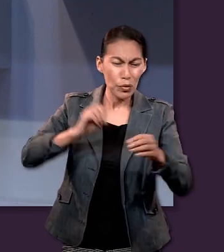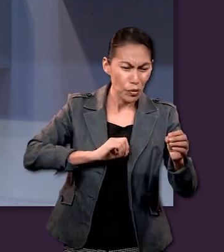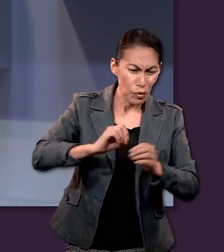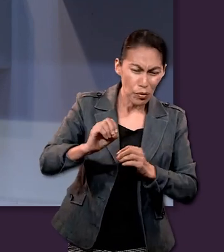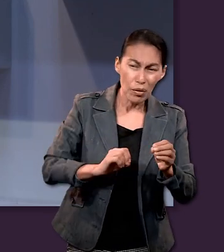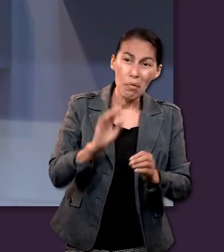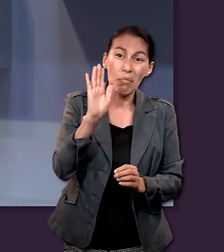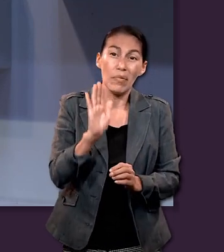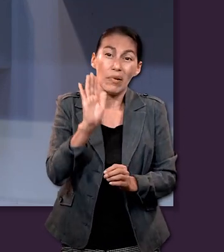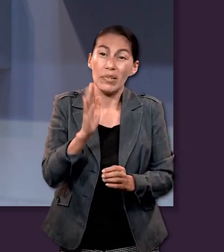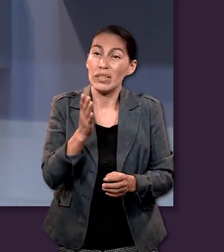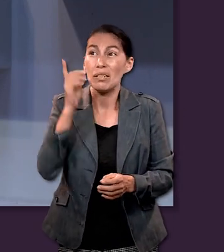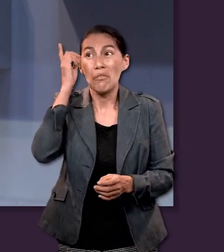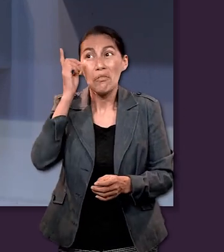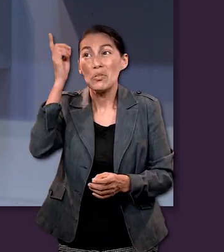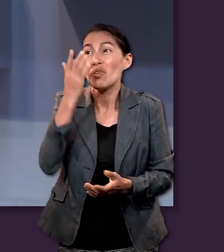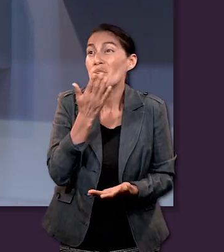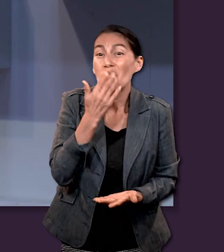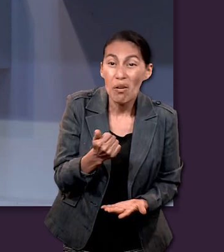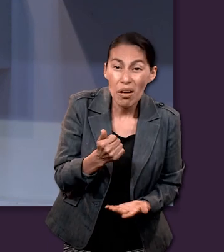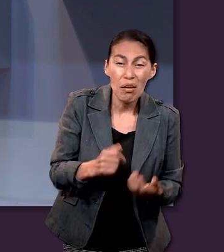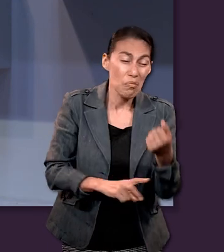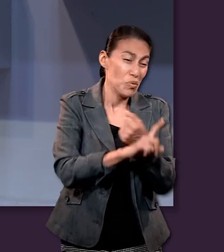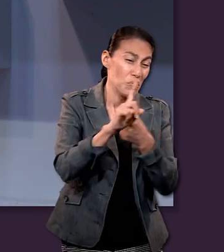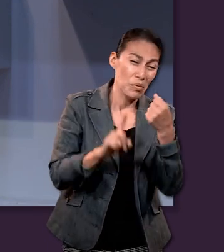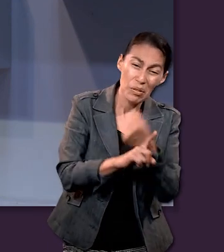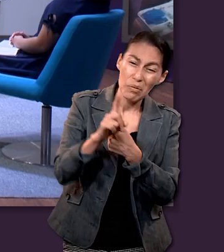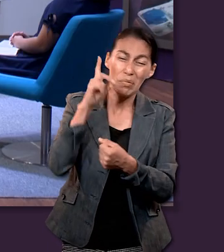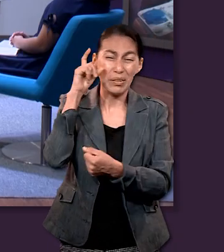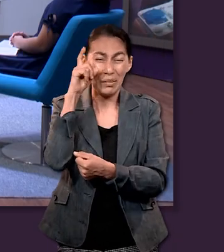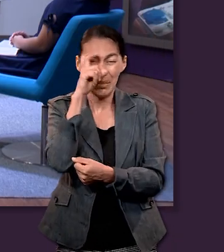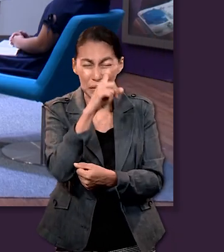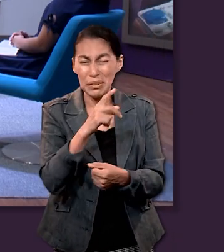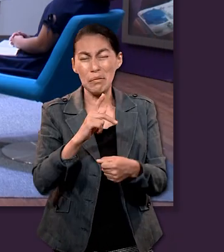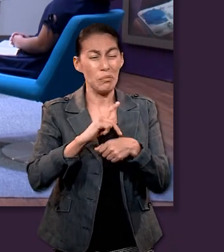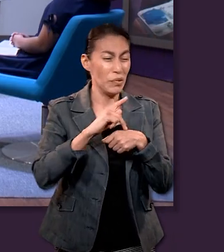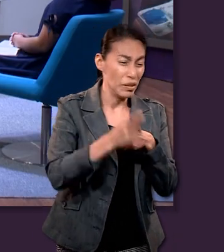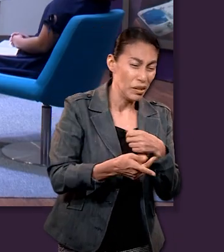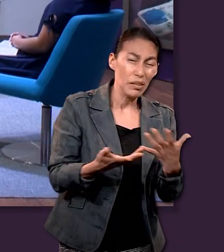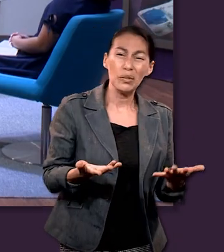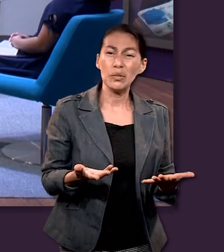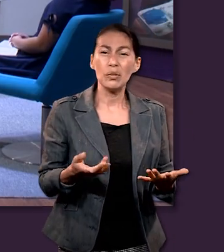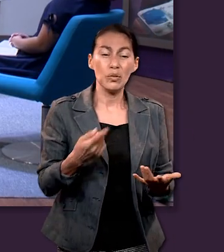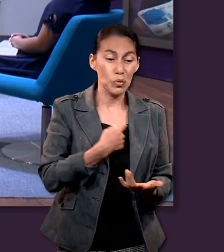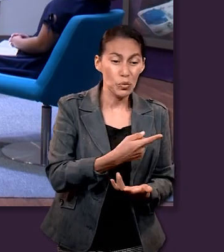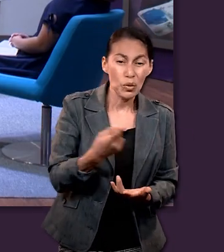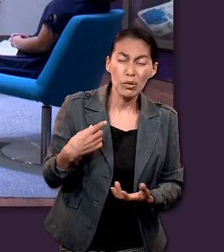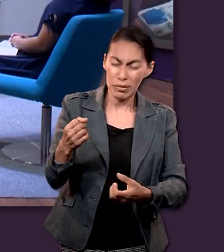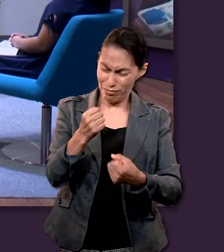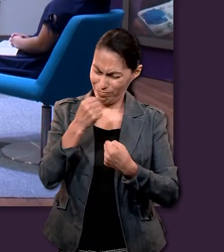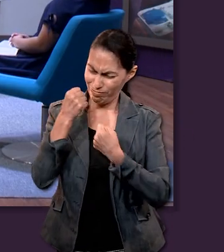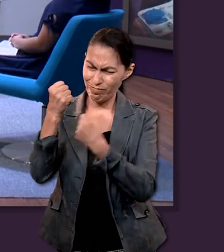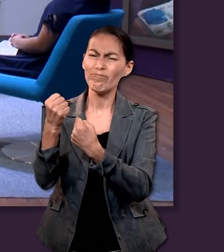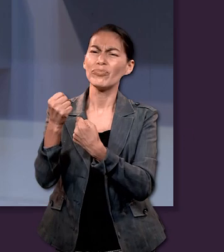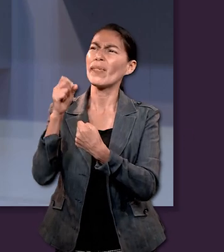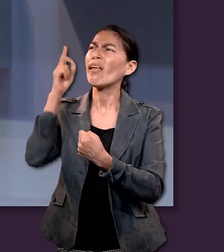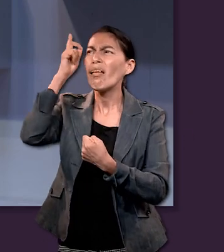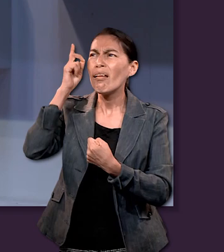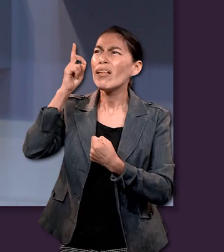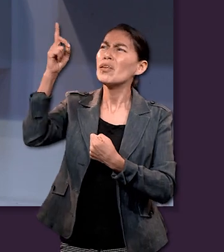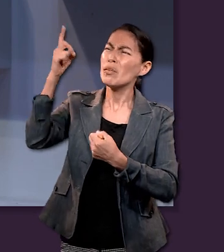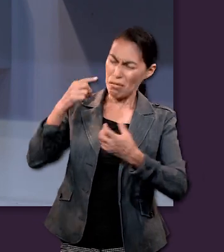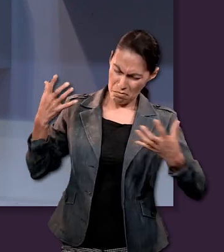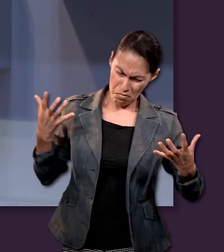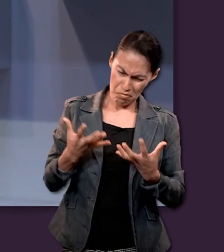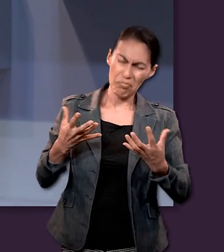pasadas aunque parezca que no está aunque estemos en crisis aunque estemos en circunstancias que no sean favorables para nosotros debemos de tener la certeza de que Dios